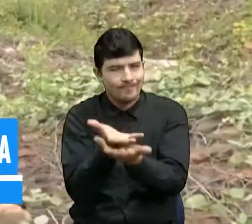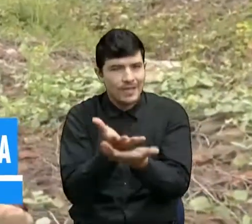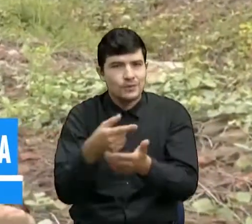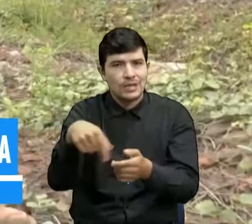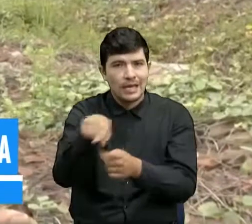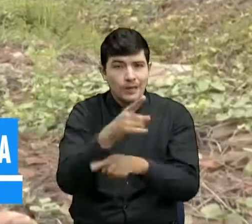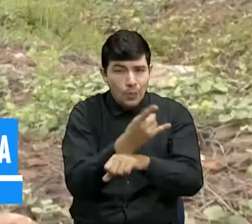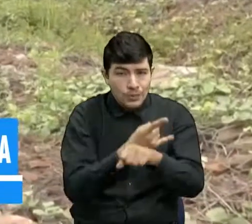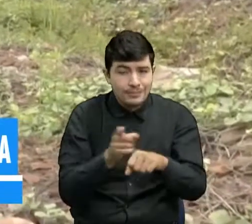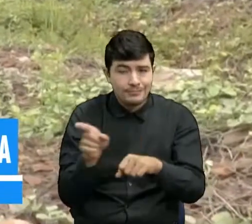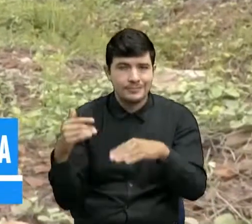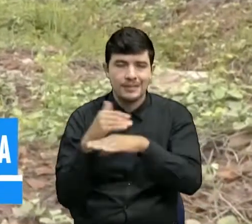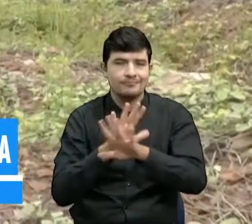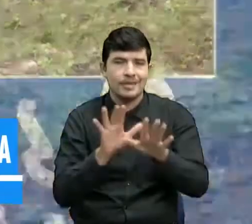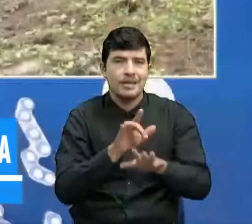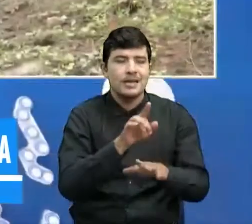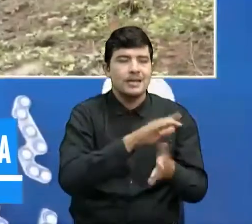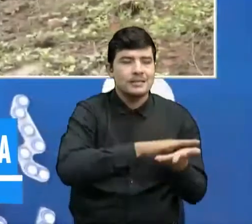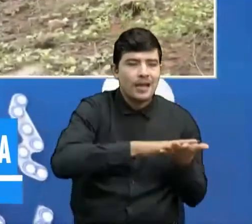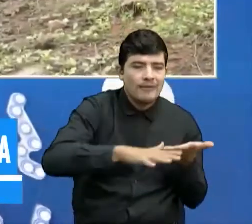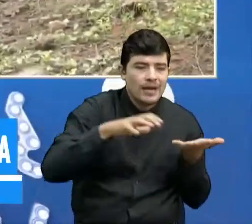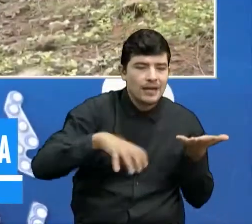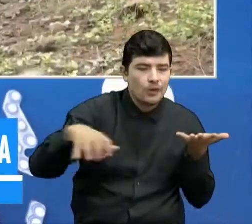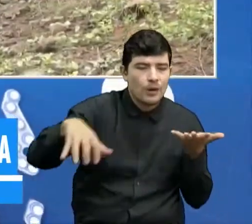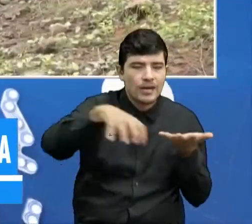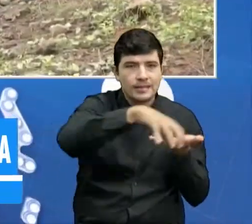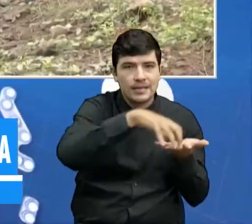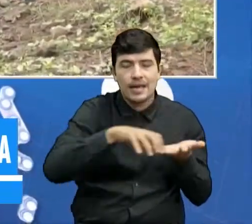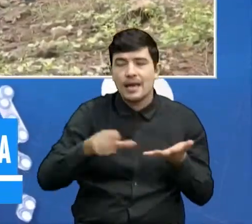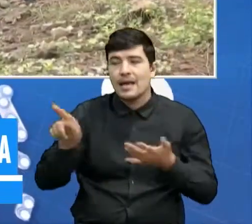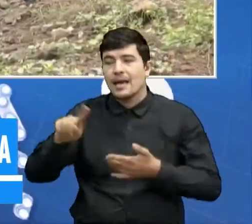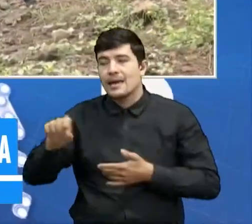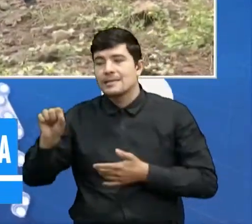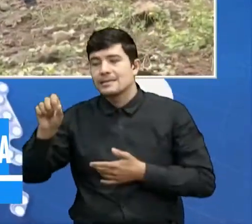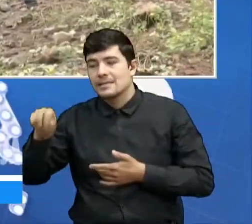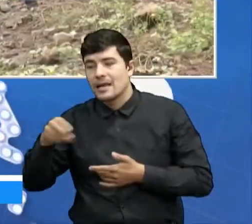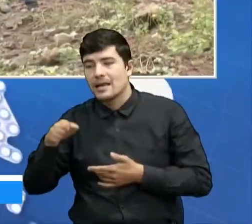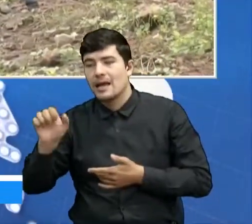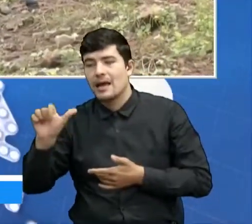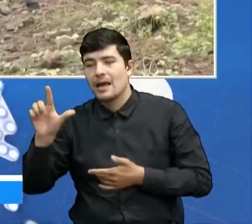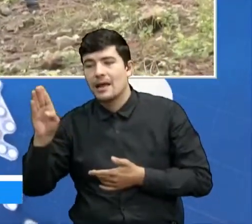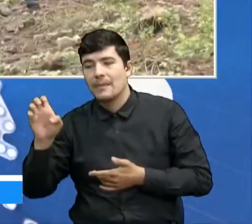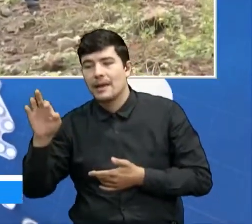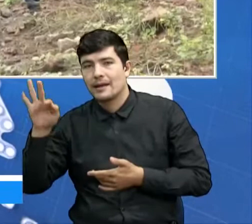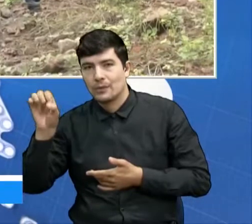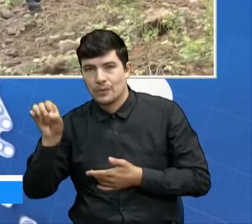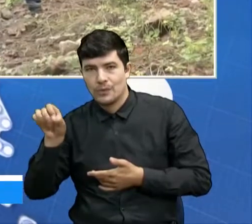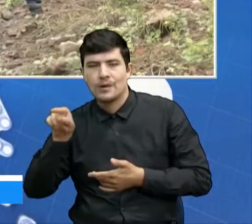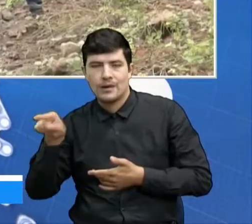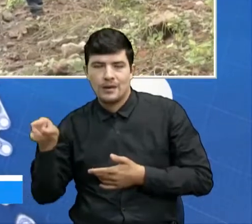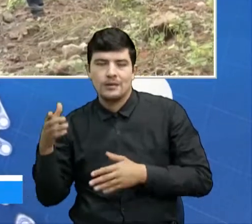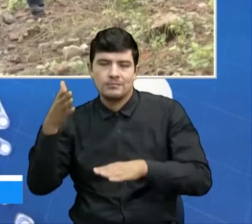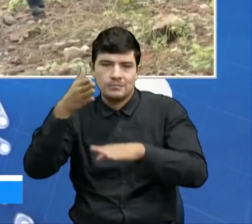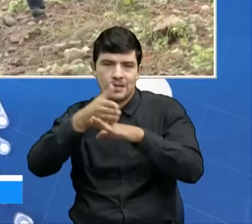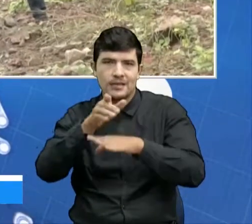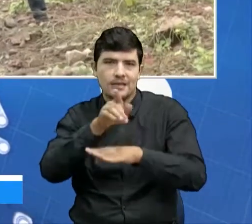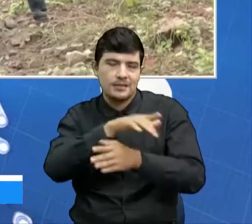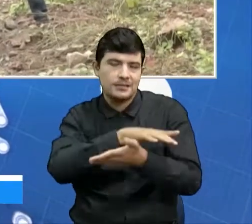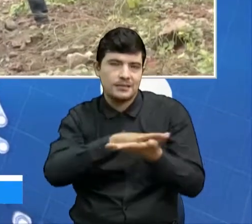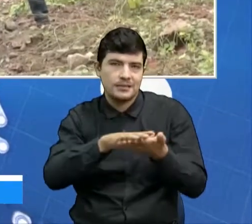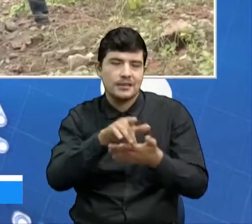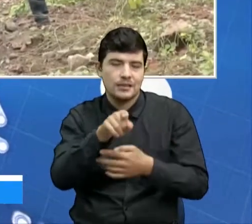alternas como Sabana de Torres, San Alberto, la ciudad de Bucaramanga. Esta es la información que tenemos por el momento desde